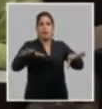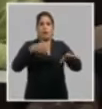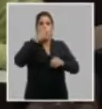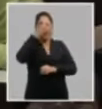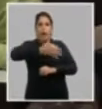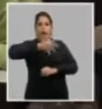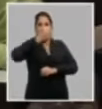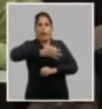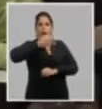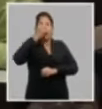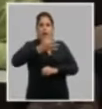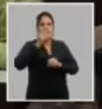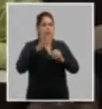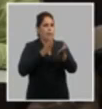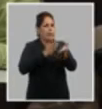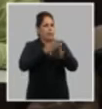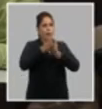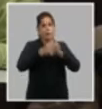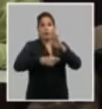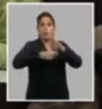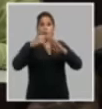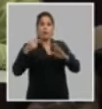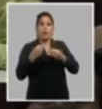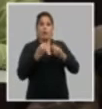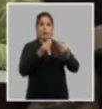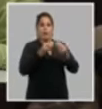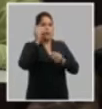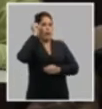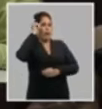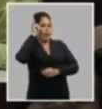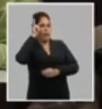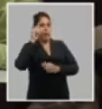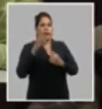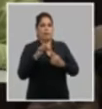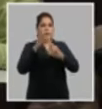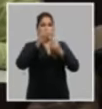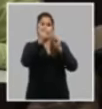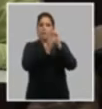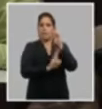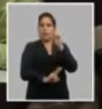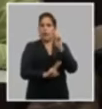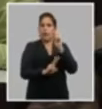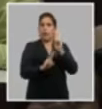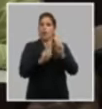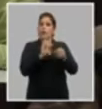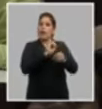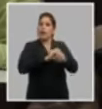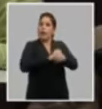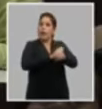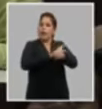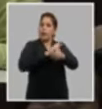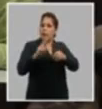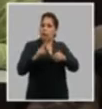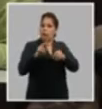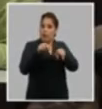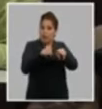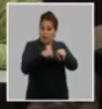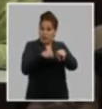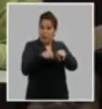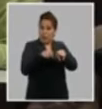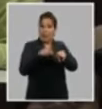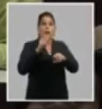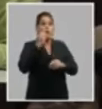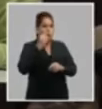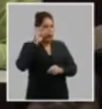argumentos en contacto directo y permanente aportando ideas esencias y valores de la obra de la revolución esas razones que